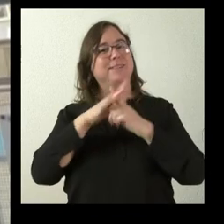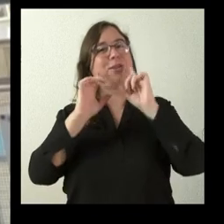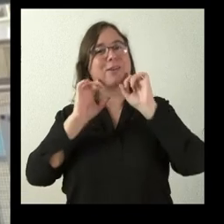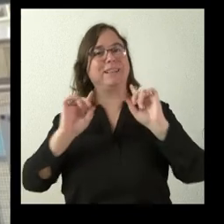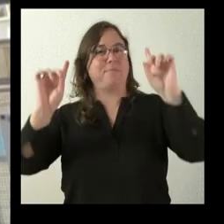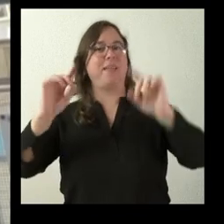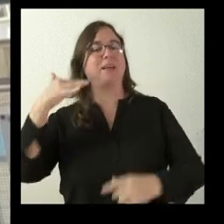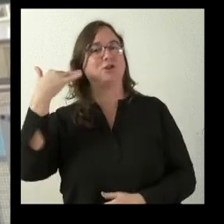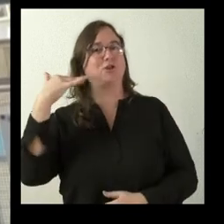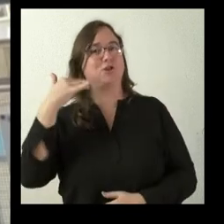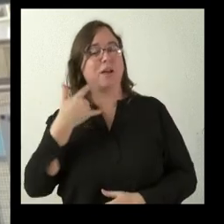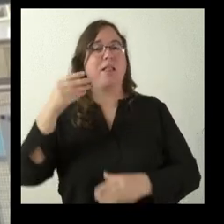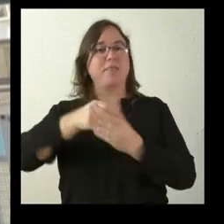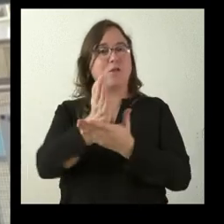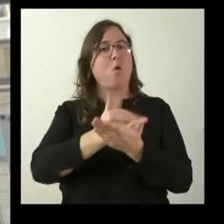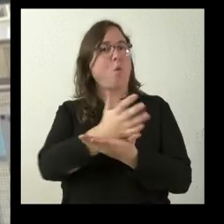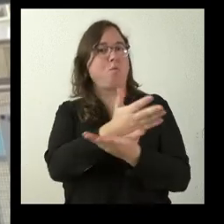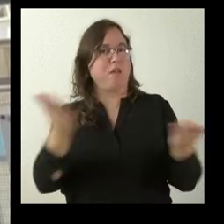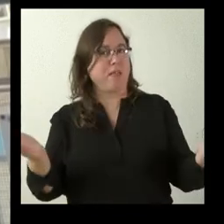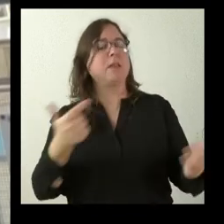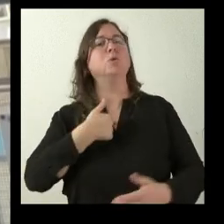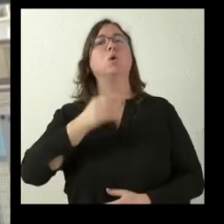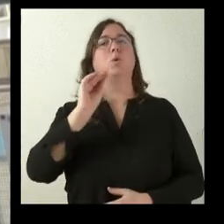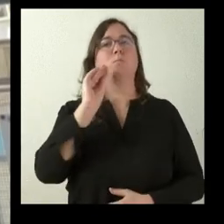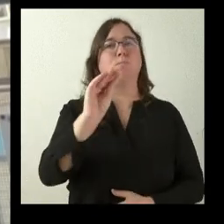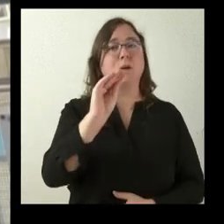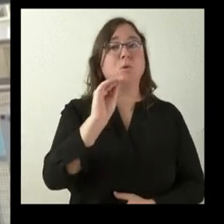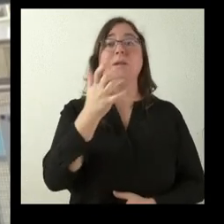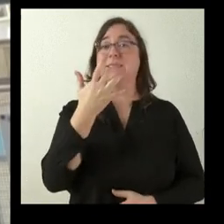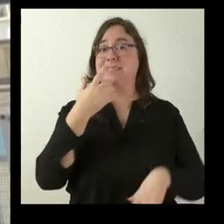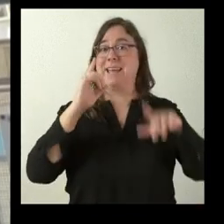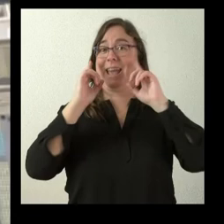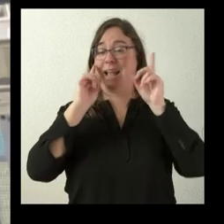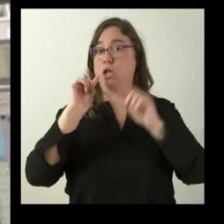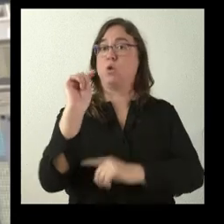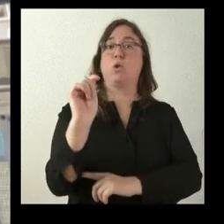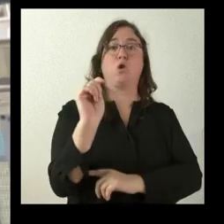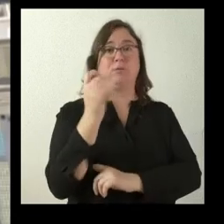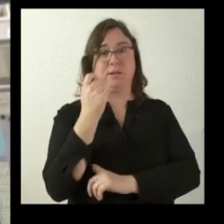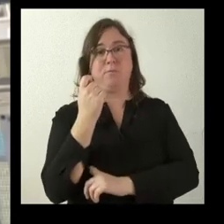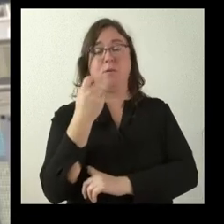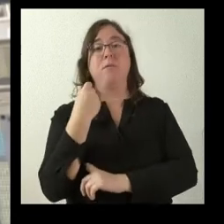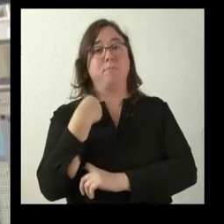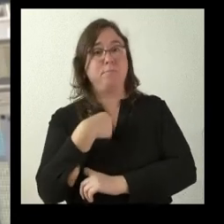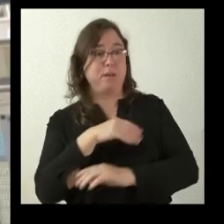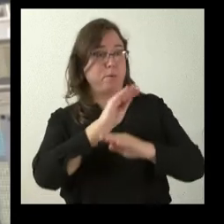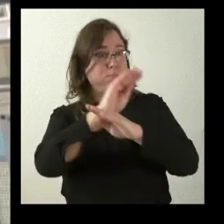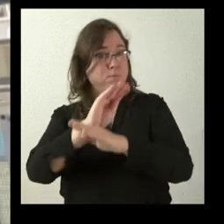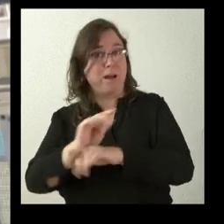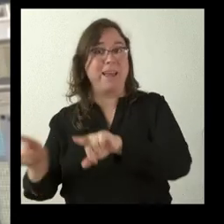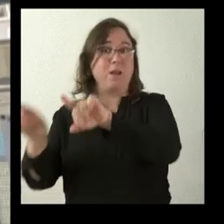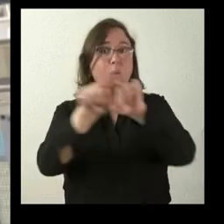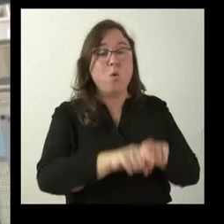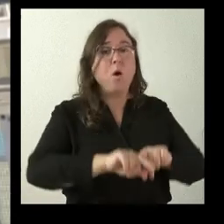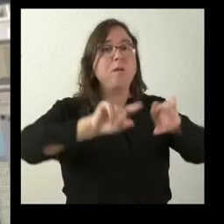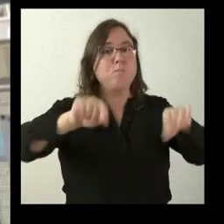provincia de Soria dentro de la región. Entonces, mi pregunta es que si en el caso de conseguir estas mismas medidas para otra provincia,